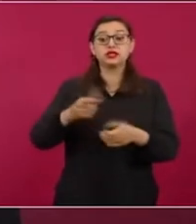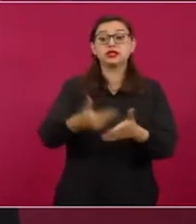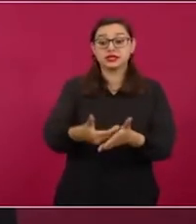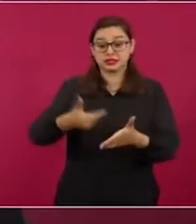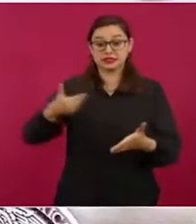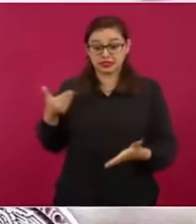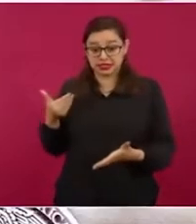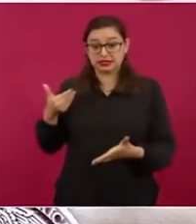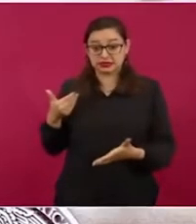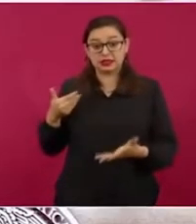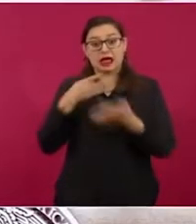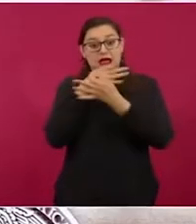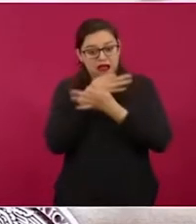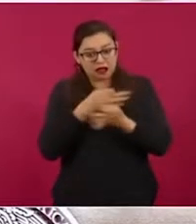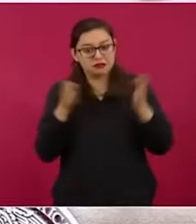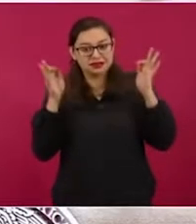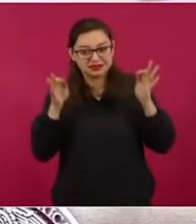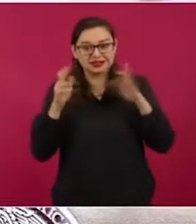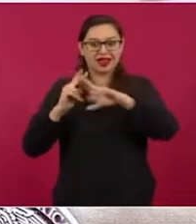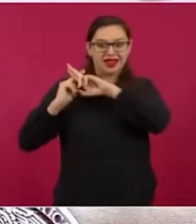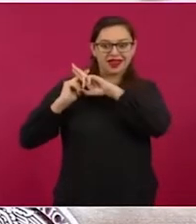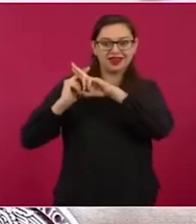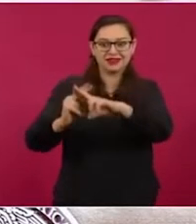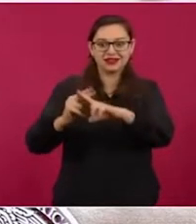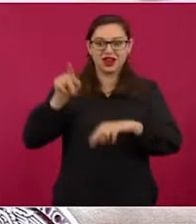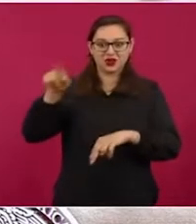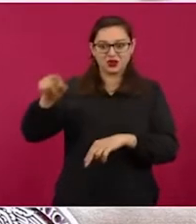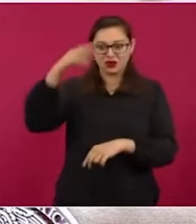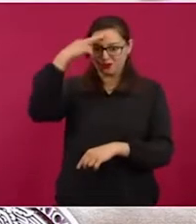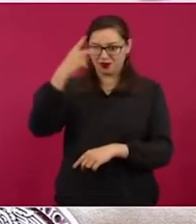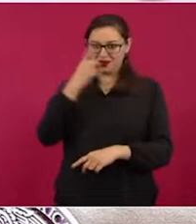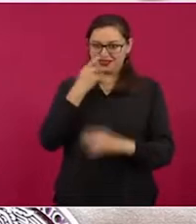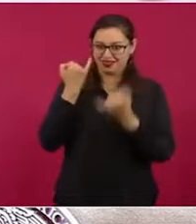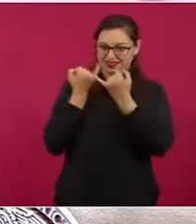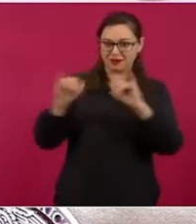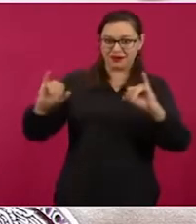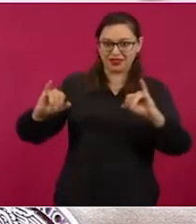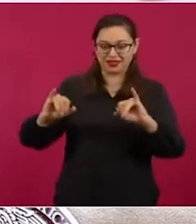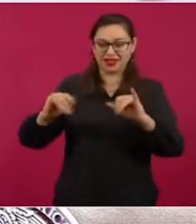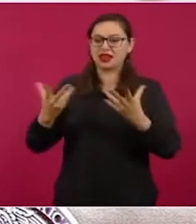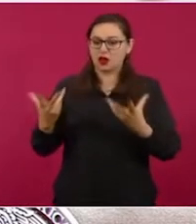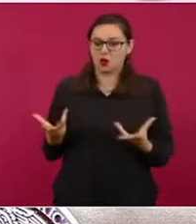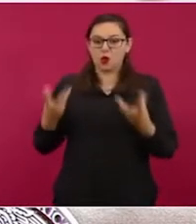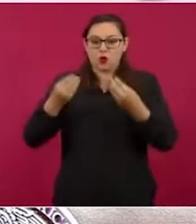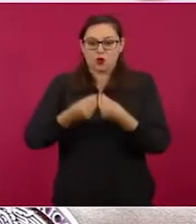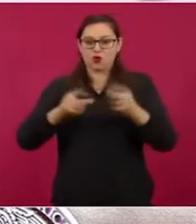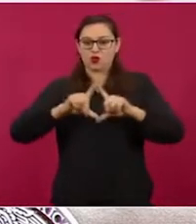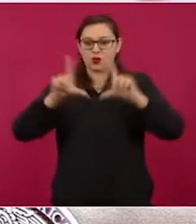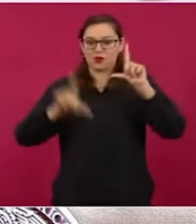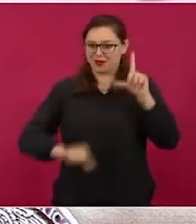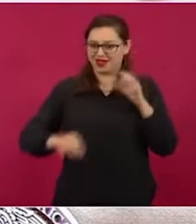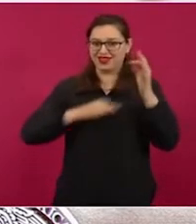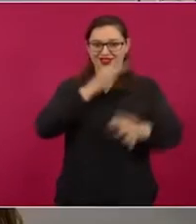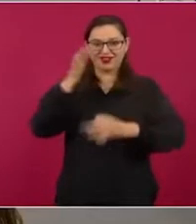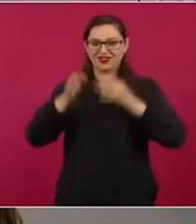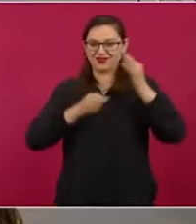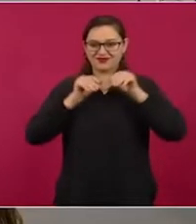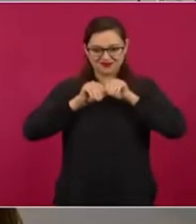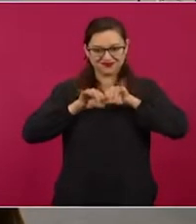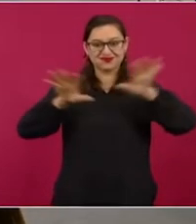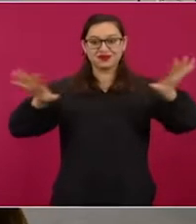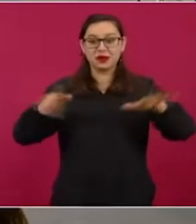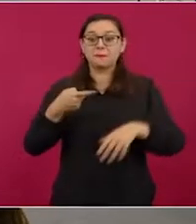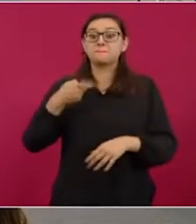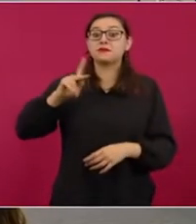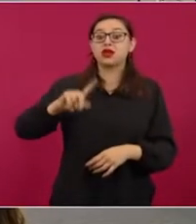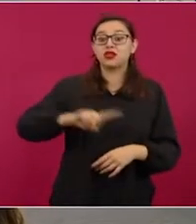había informado sobre esta celebración conjunta, pero a pesar de ello en redes sociales circularon críticas porque